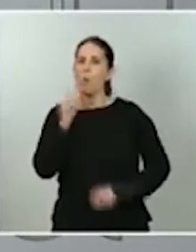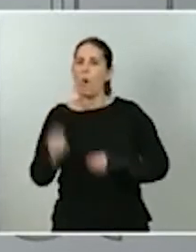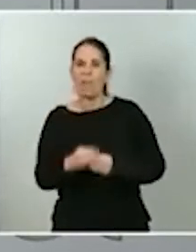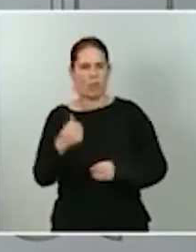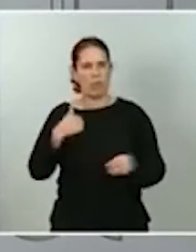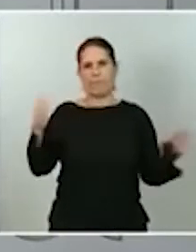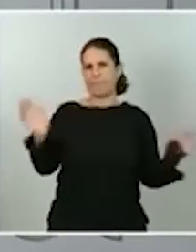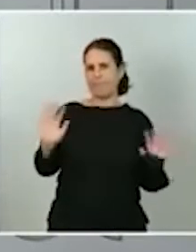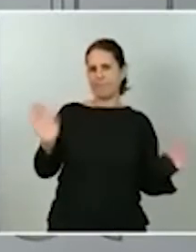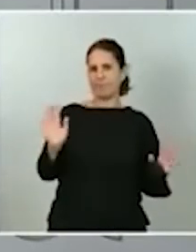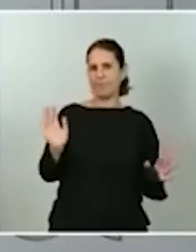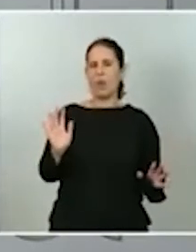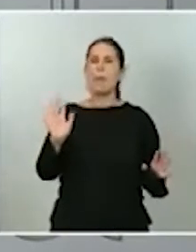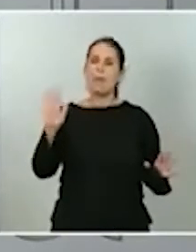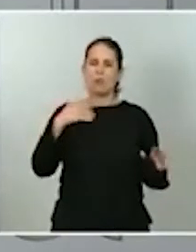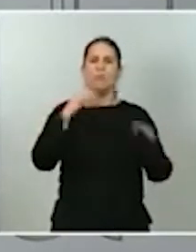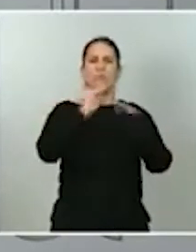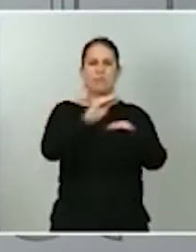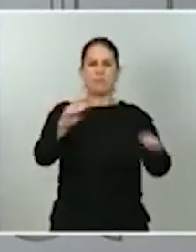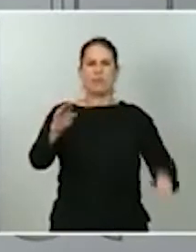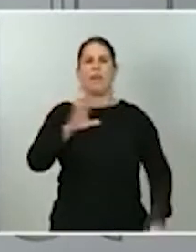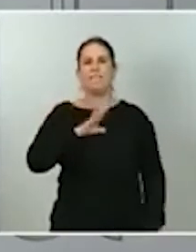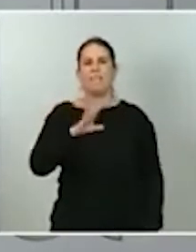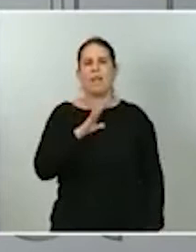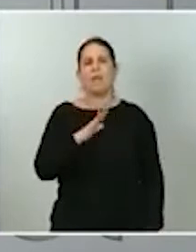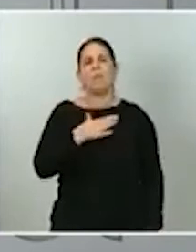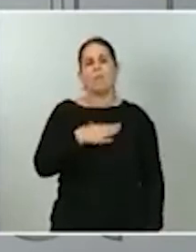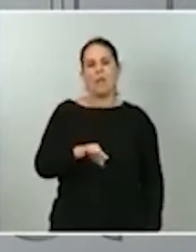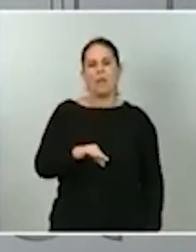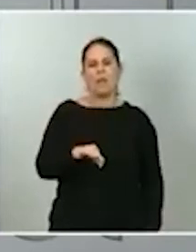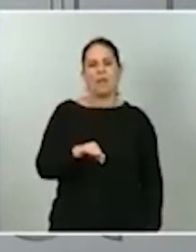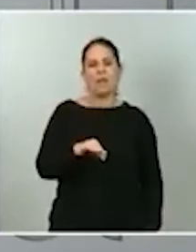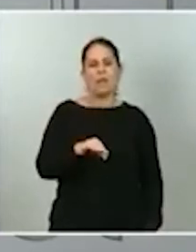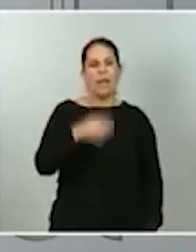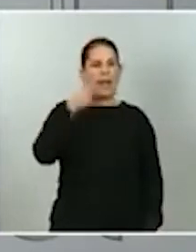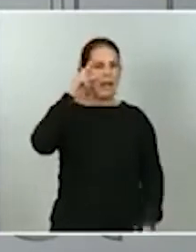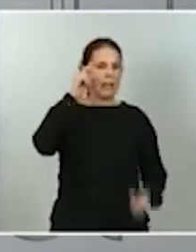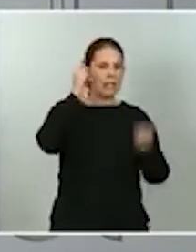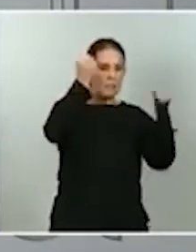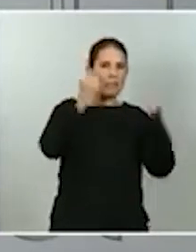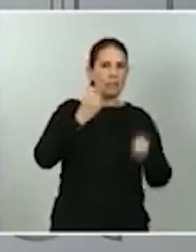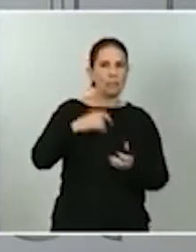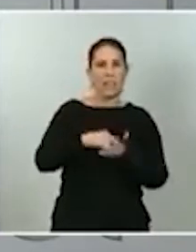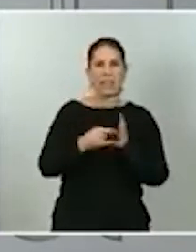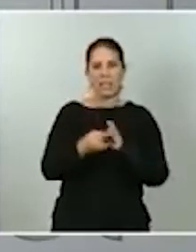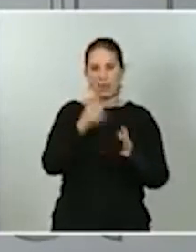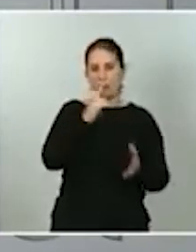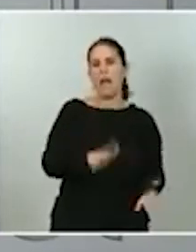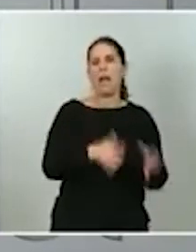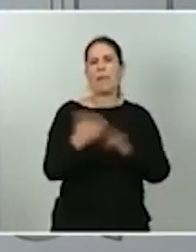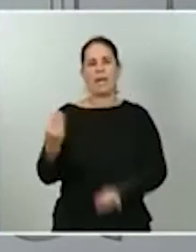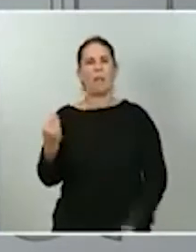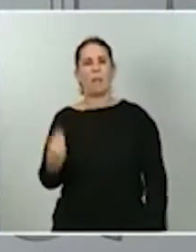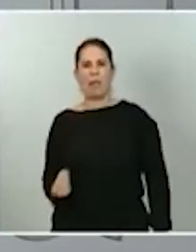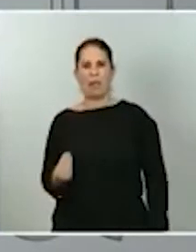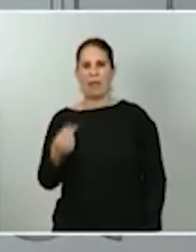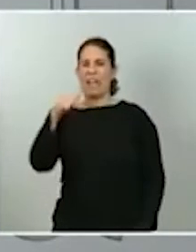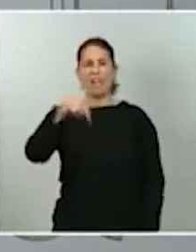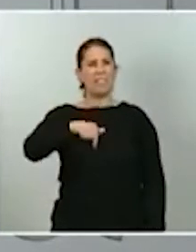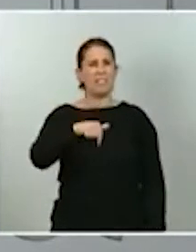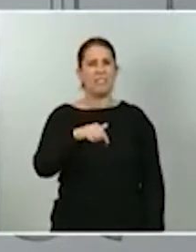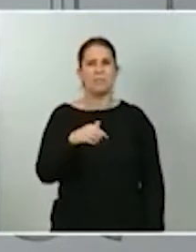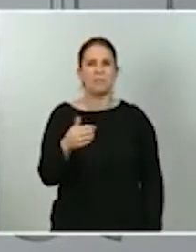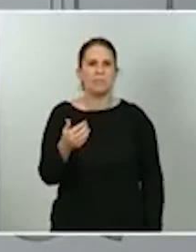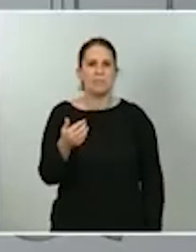seamos capaces de aplicar criterios expertos y criterios técnicos. ¿Qué es de lo que se trata? Aquí hay poca palabra que tenga que venir de la parte